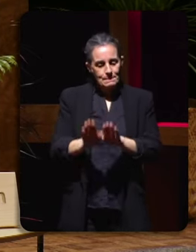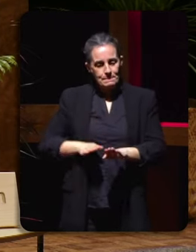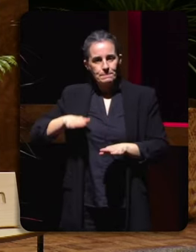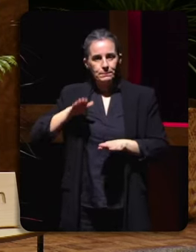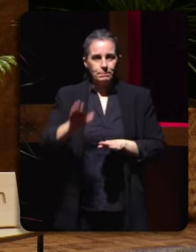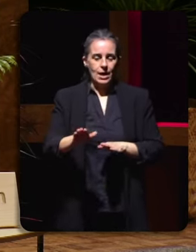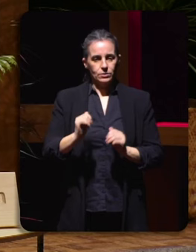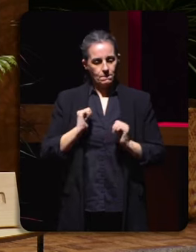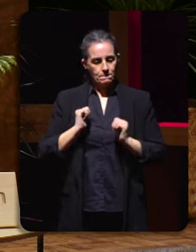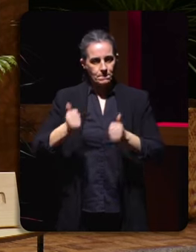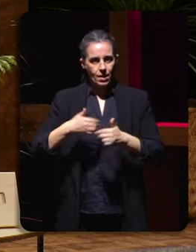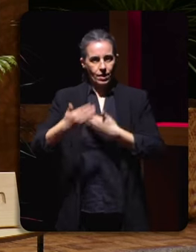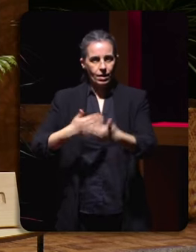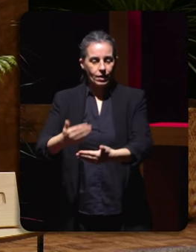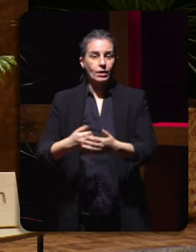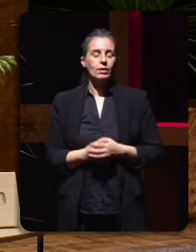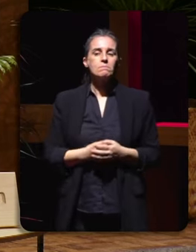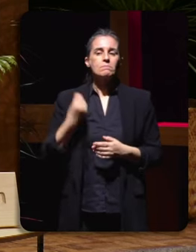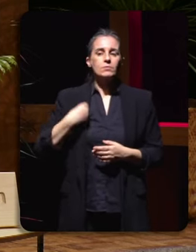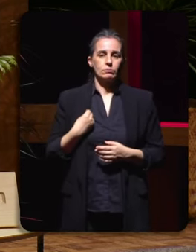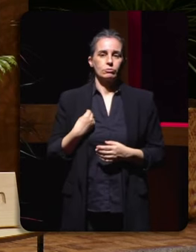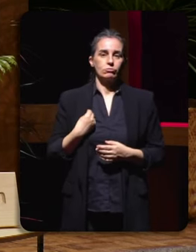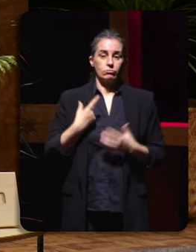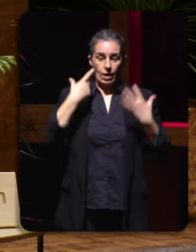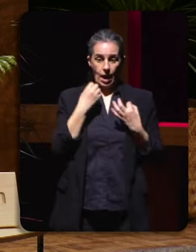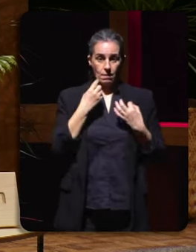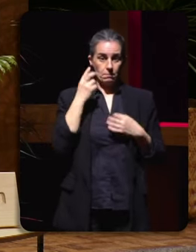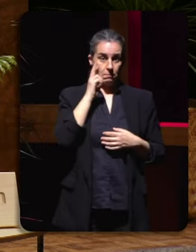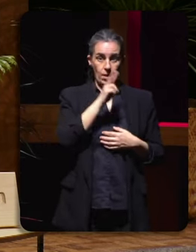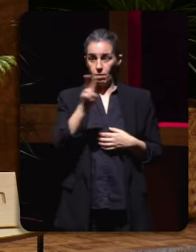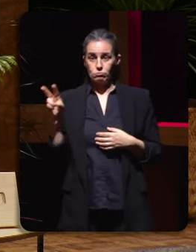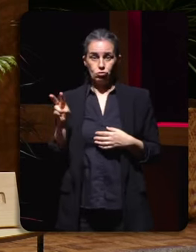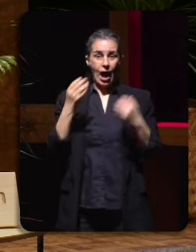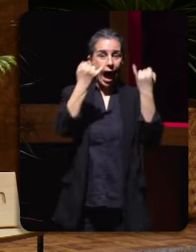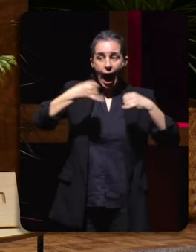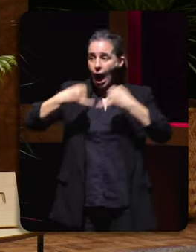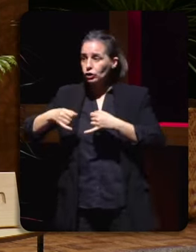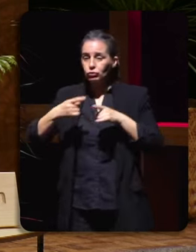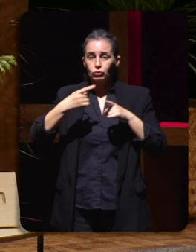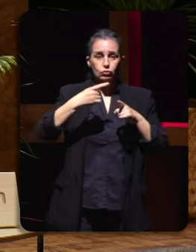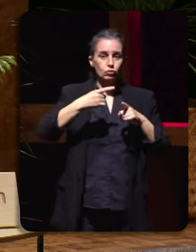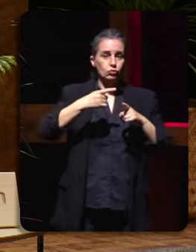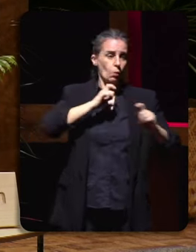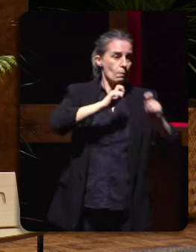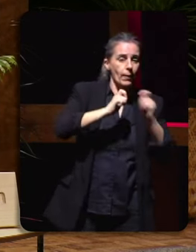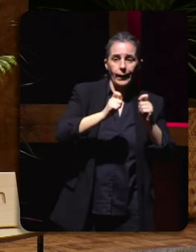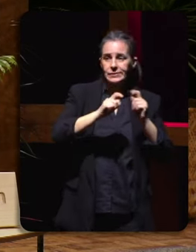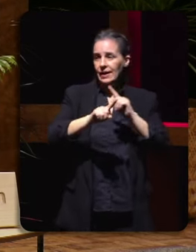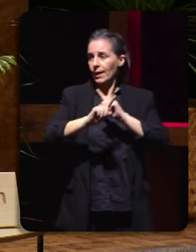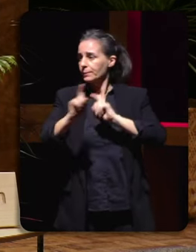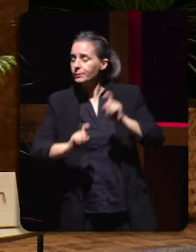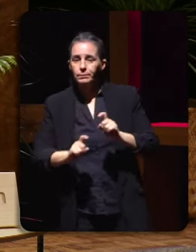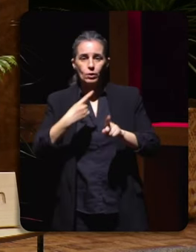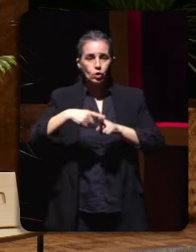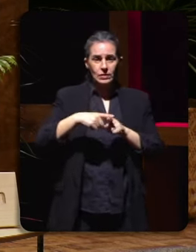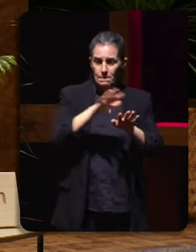unha vez que mayoritariamente son mulleres as que acuden aos actos e as roldas de prensa e a a calquer